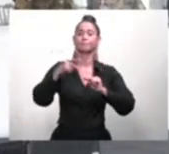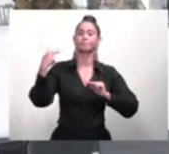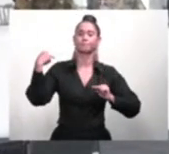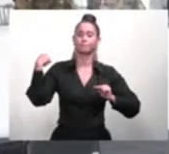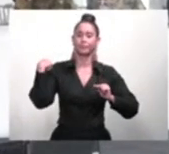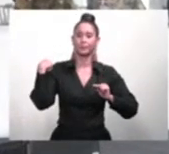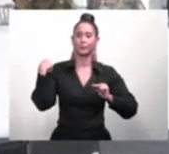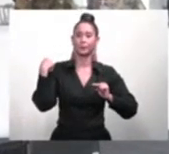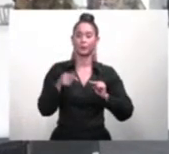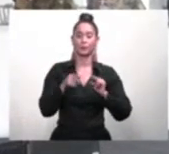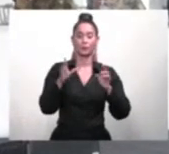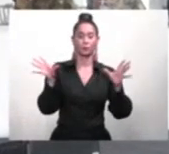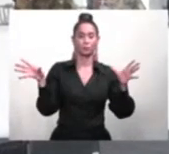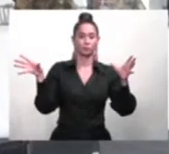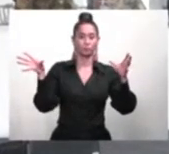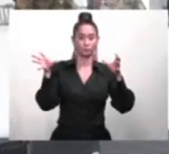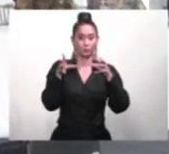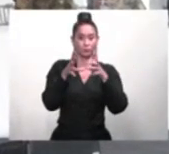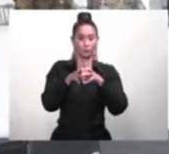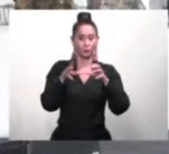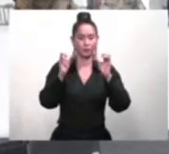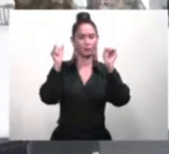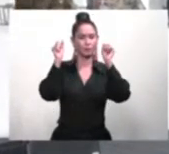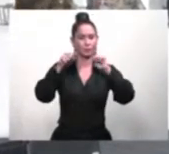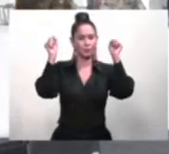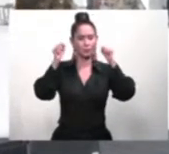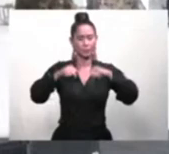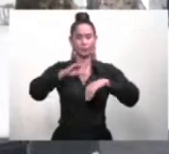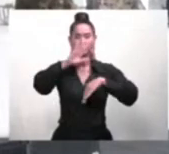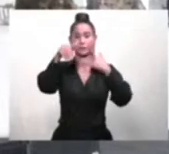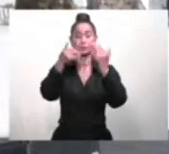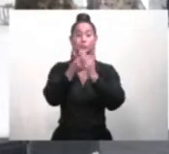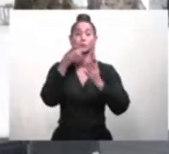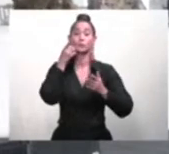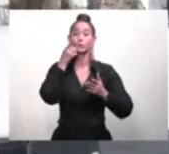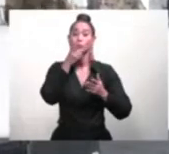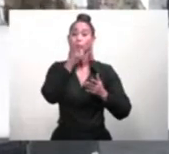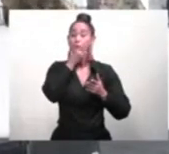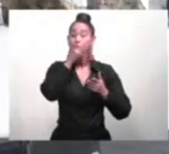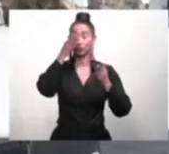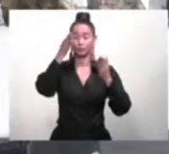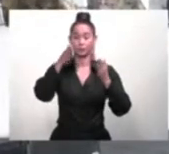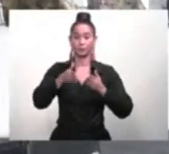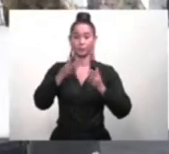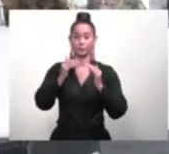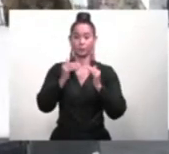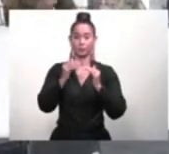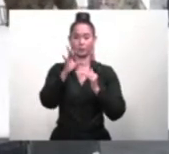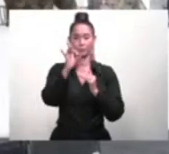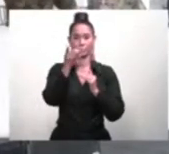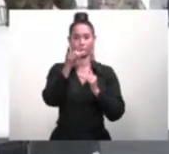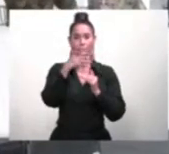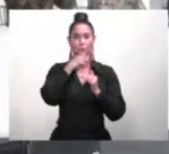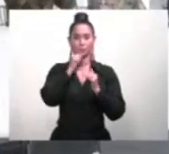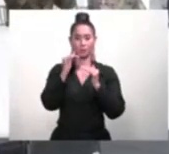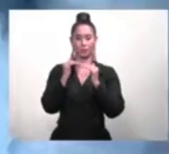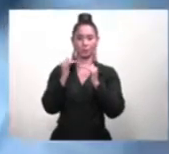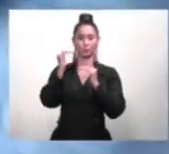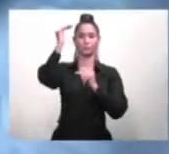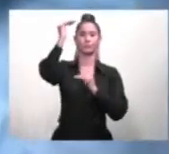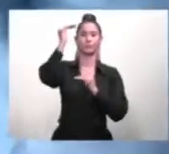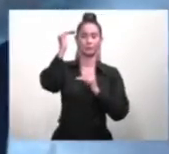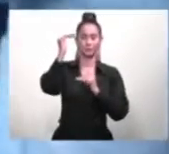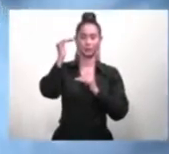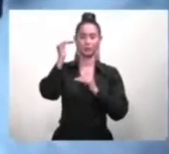lograr con éxito que los dominicanos y dominicanas mayores de 18 años de edad puedan ser todos, cada